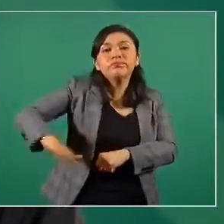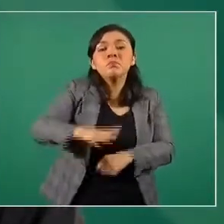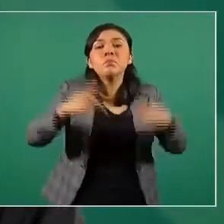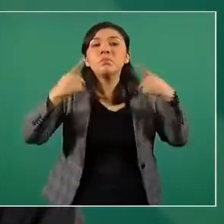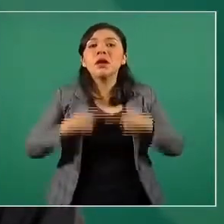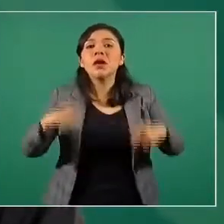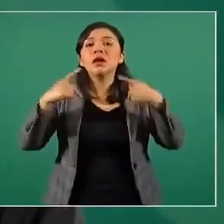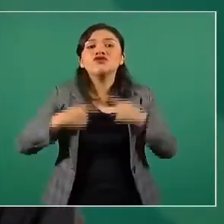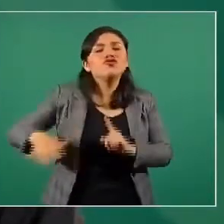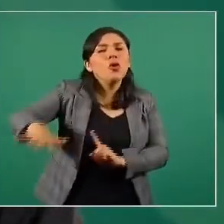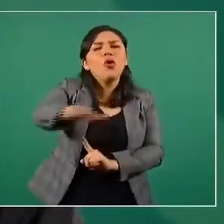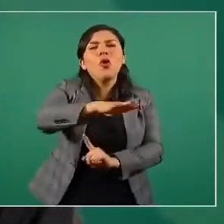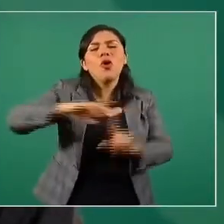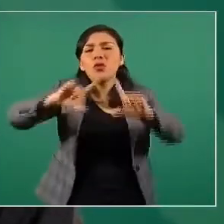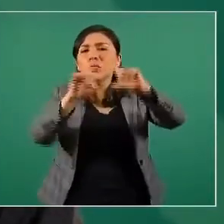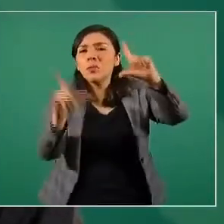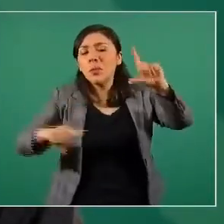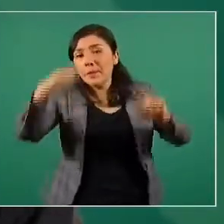eligieron.